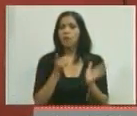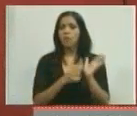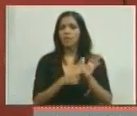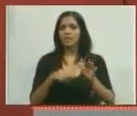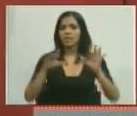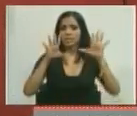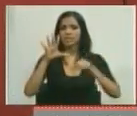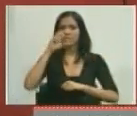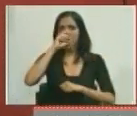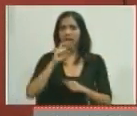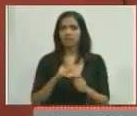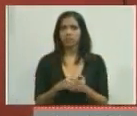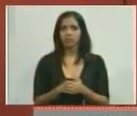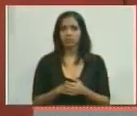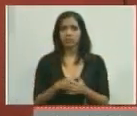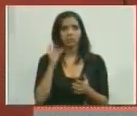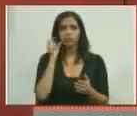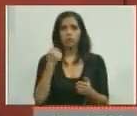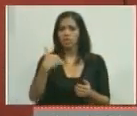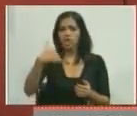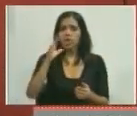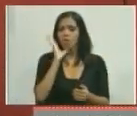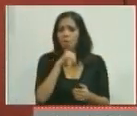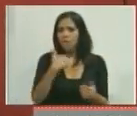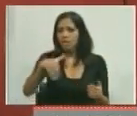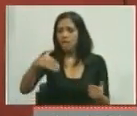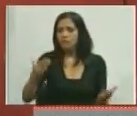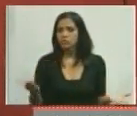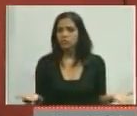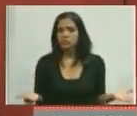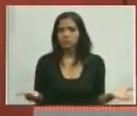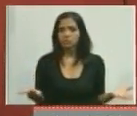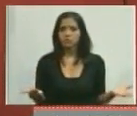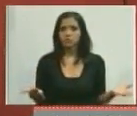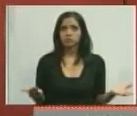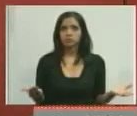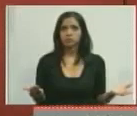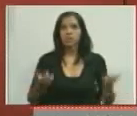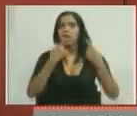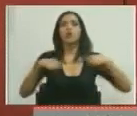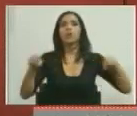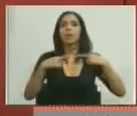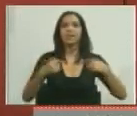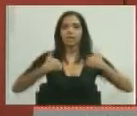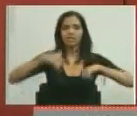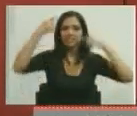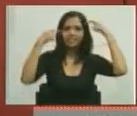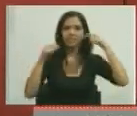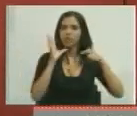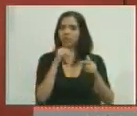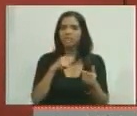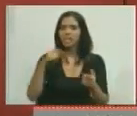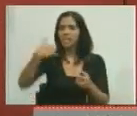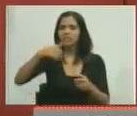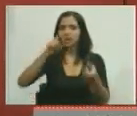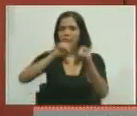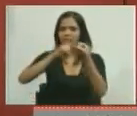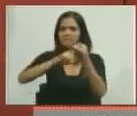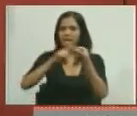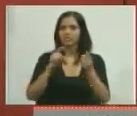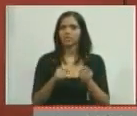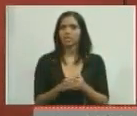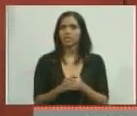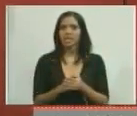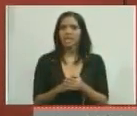Las hijas. ¿No tienen derecho a cumplir 15 años? Las hijas de los chavistas no tienen derecho a casarse. Y que sus